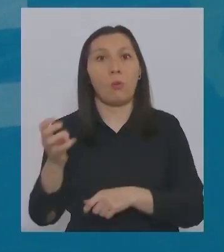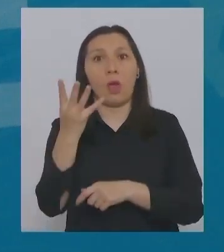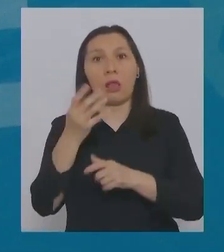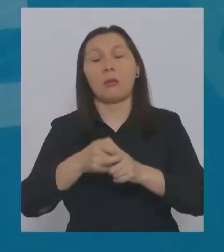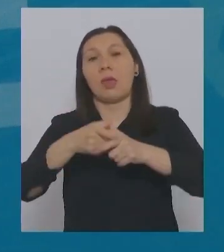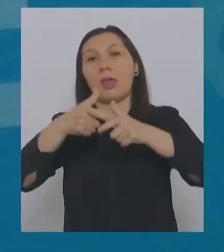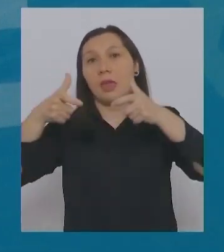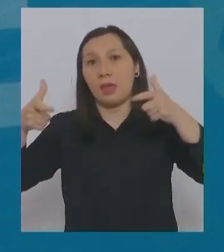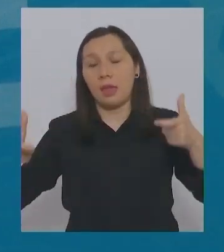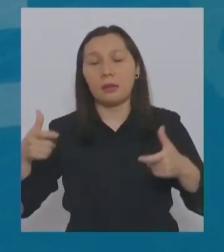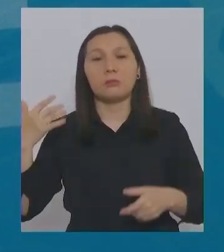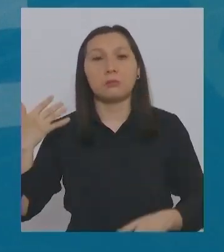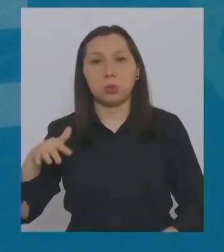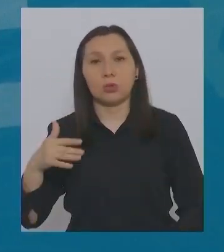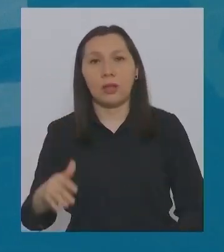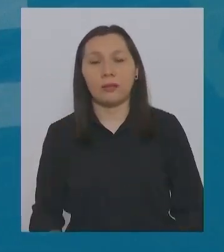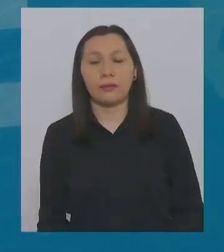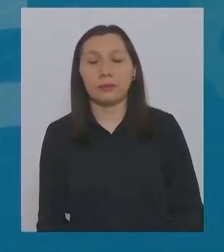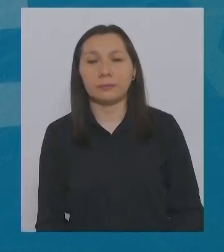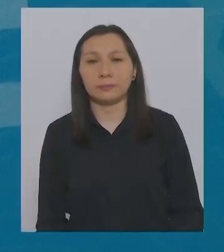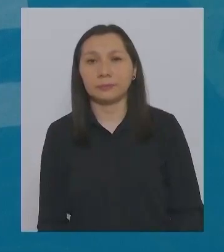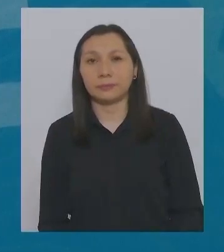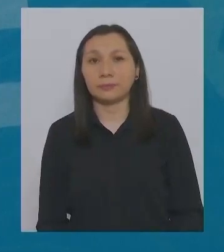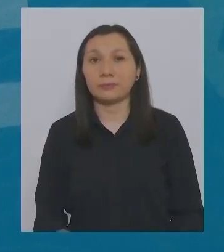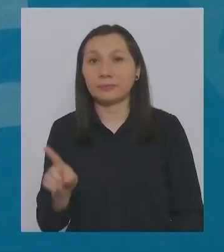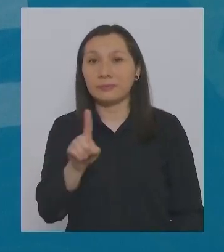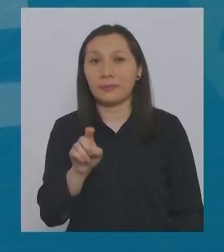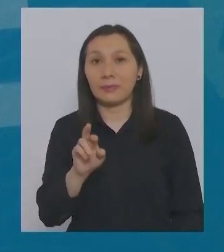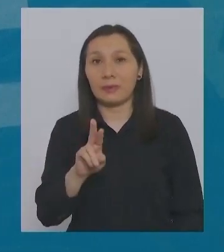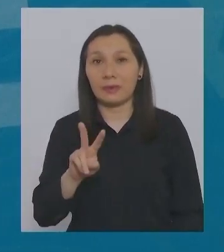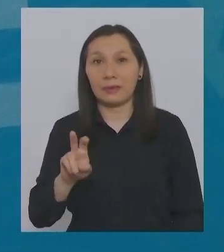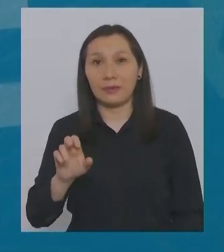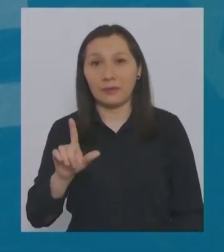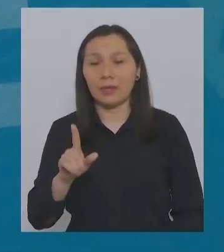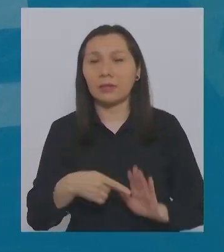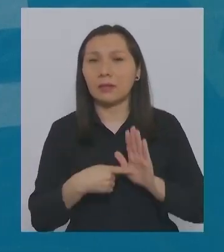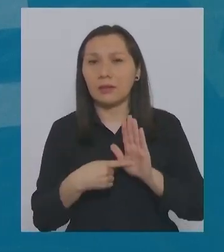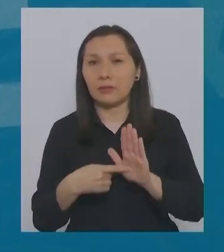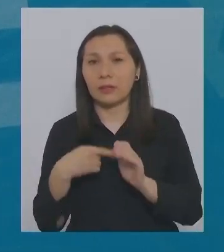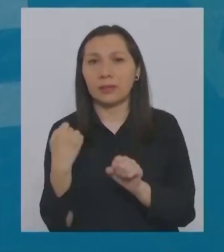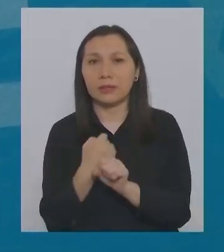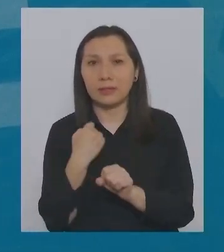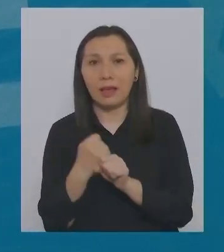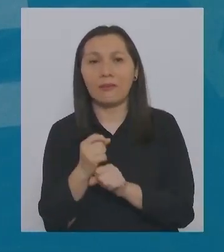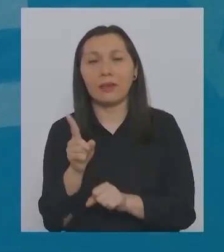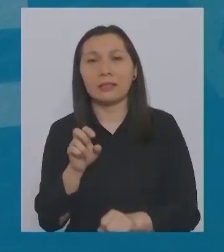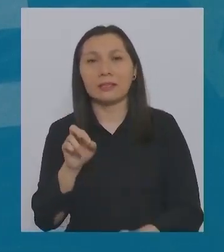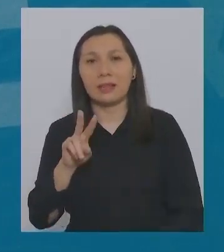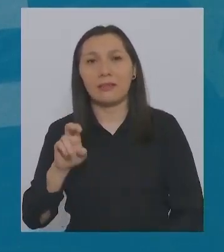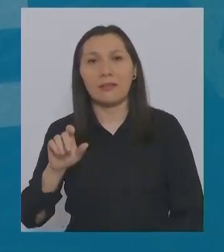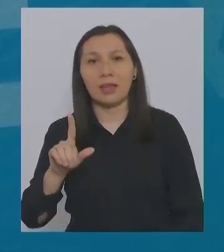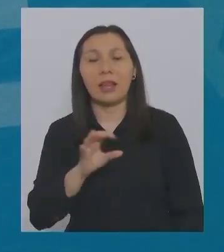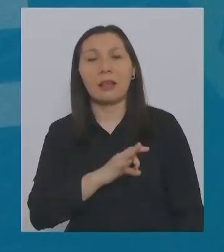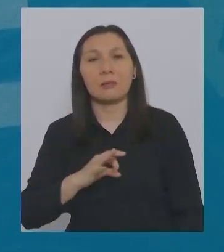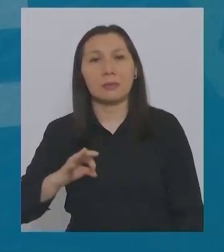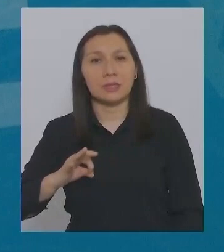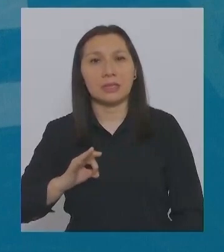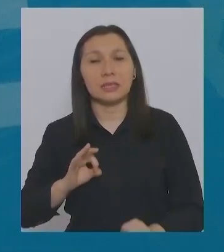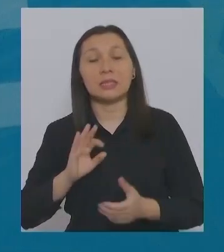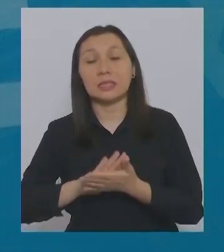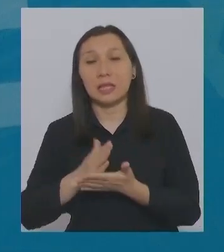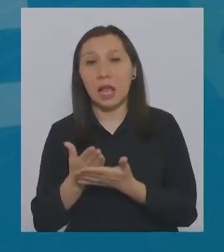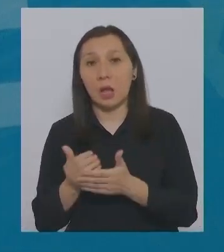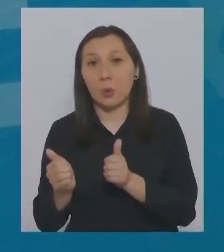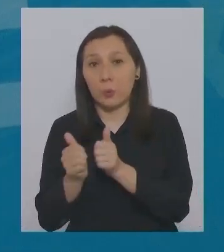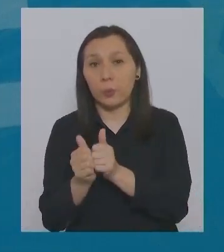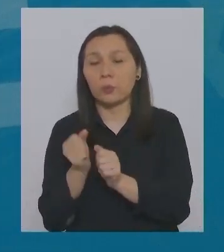sumamente importante. El CERVEL, y quiero destacar el trabajo del CERVEL, junto al Ministerio de Salud,